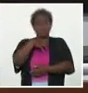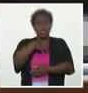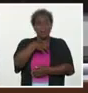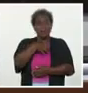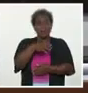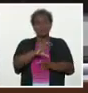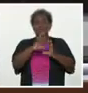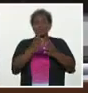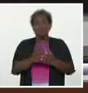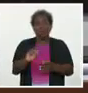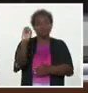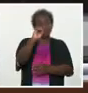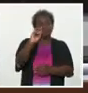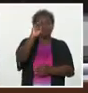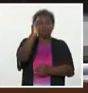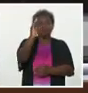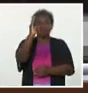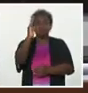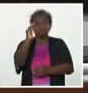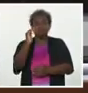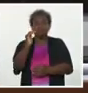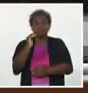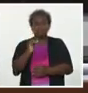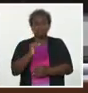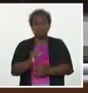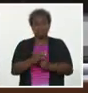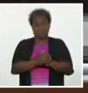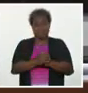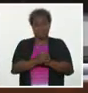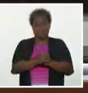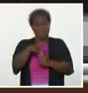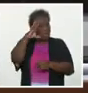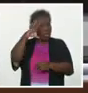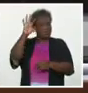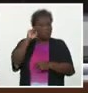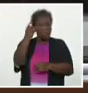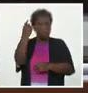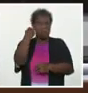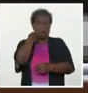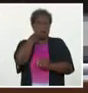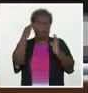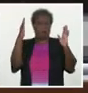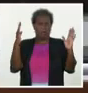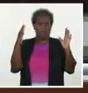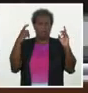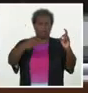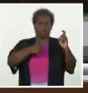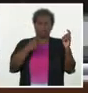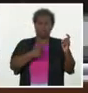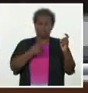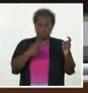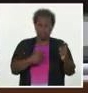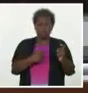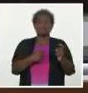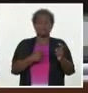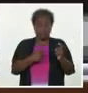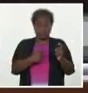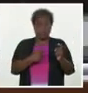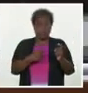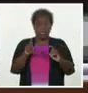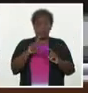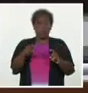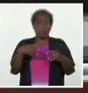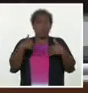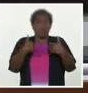número importante muertes. Uno comprende que llevamos un año y medio en este combate, pero no nos podemos